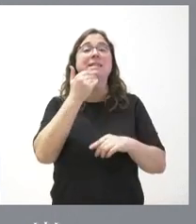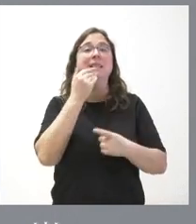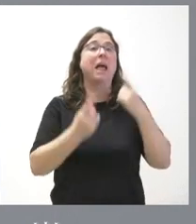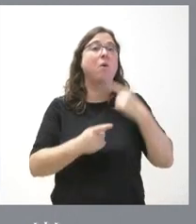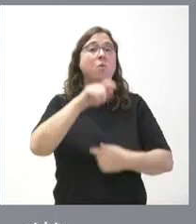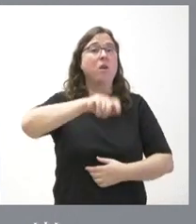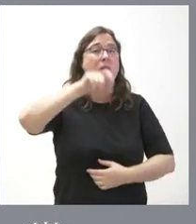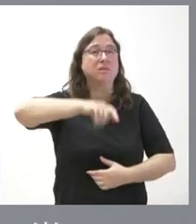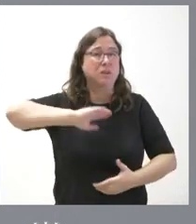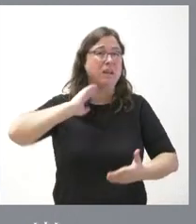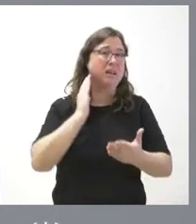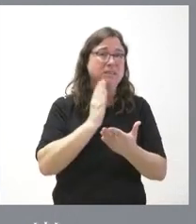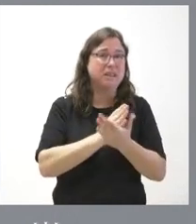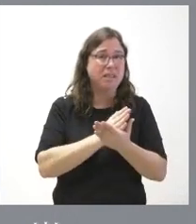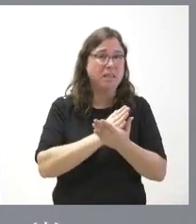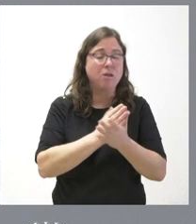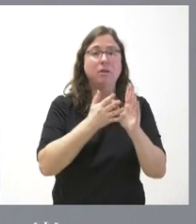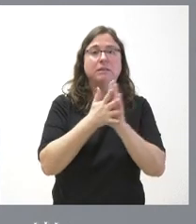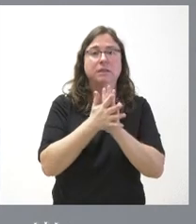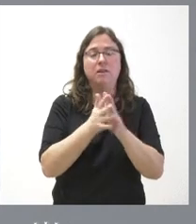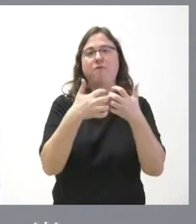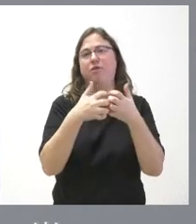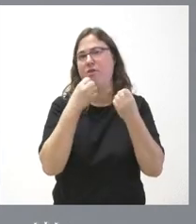tenga la sanción lo que significa es el sistema funciona